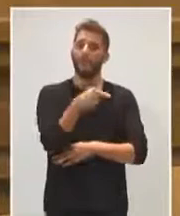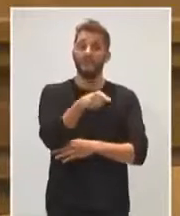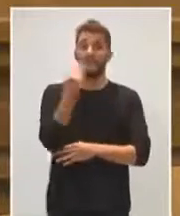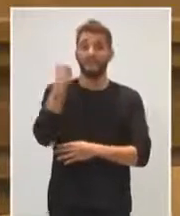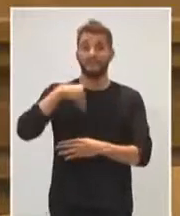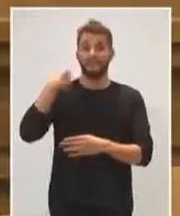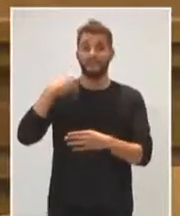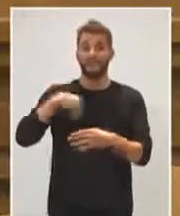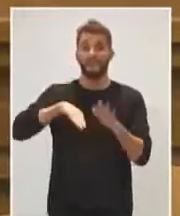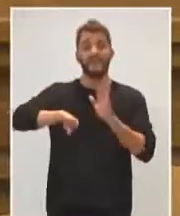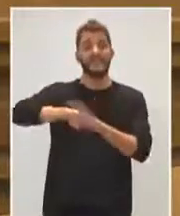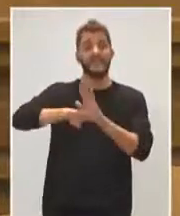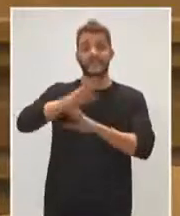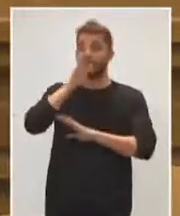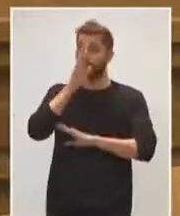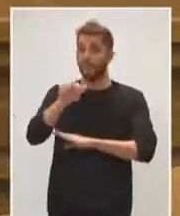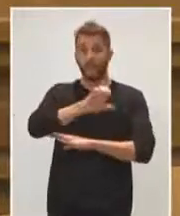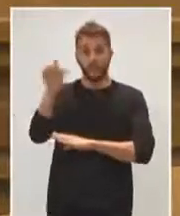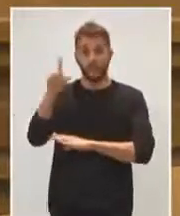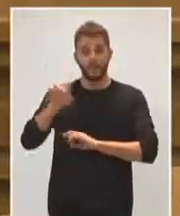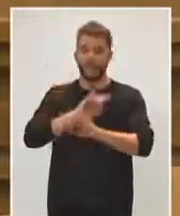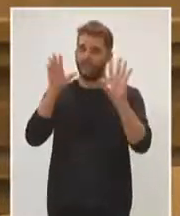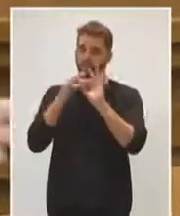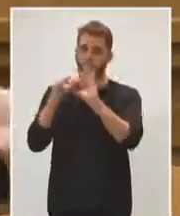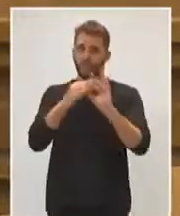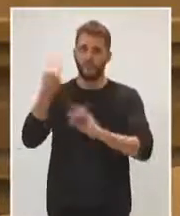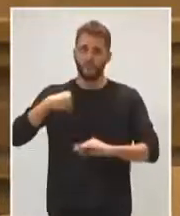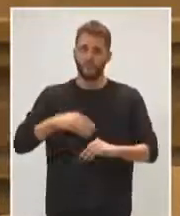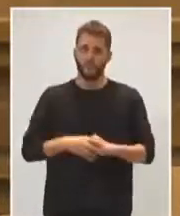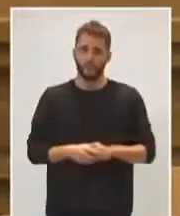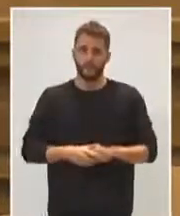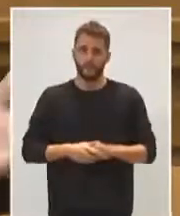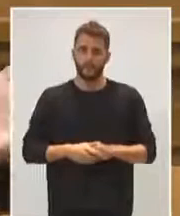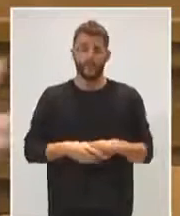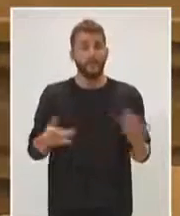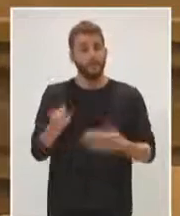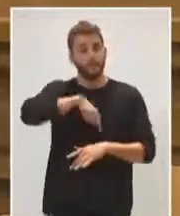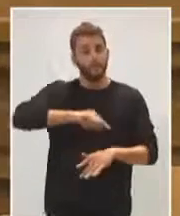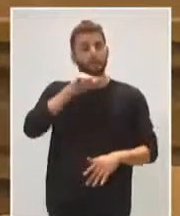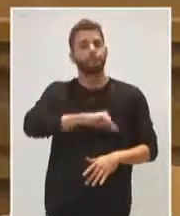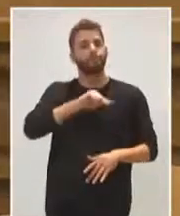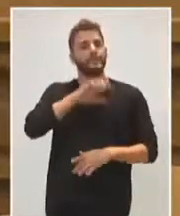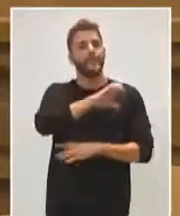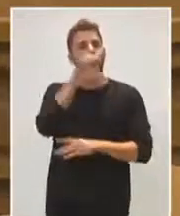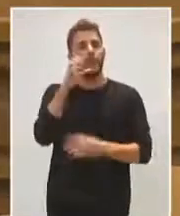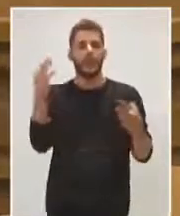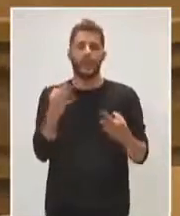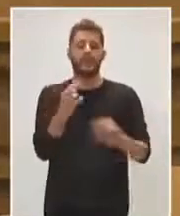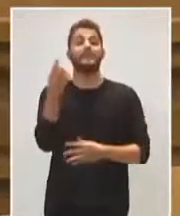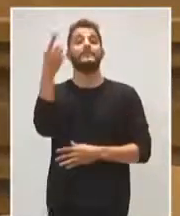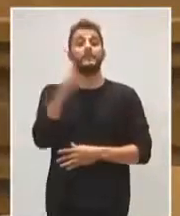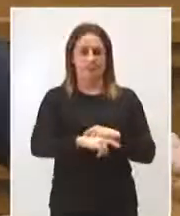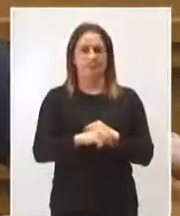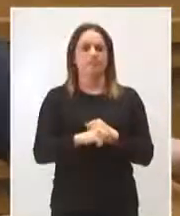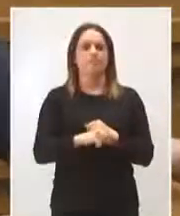la derecha conservadora europea, lo tiene claro. De manera que seamos europeos también en esto, porque